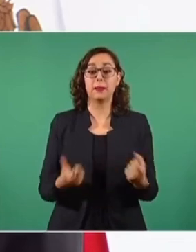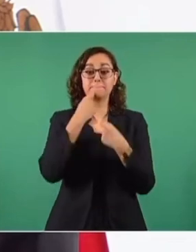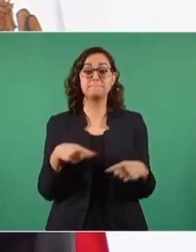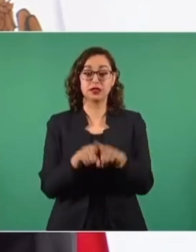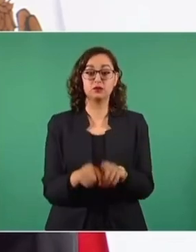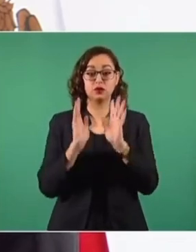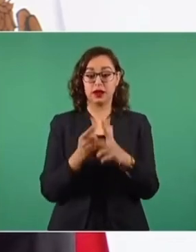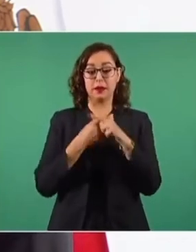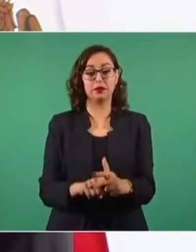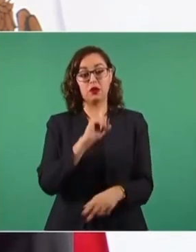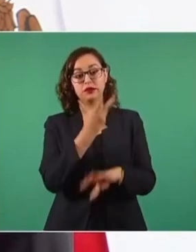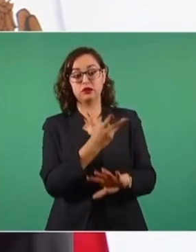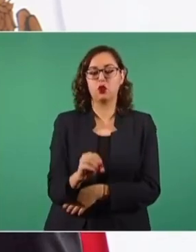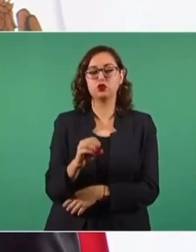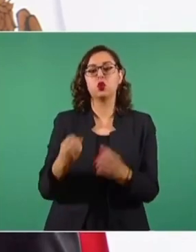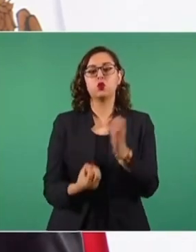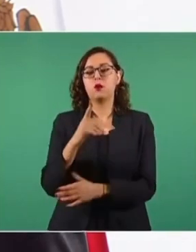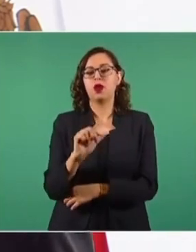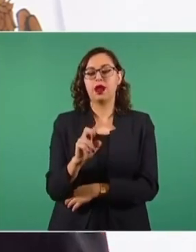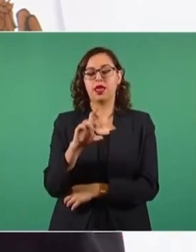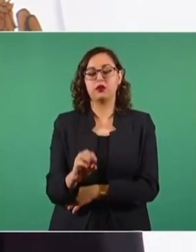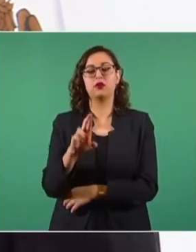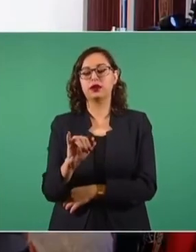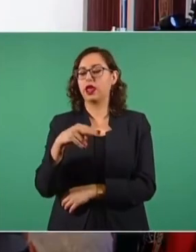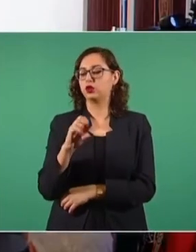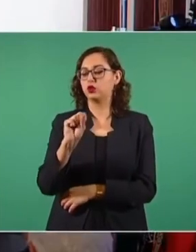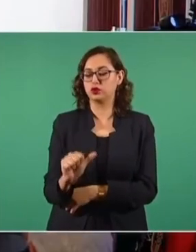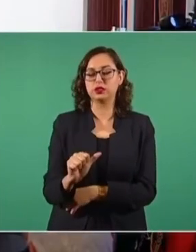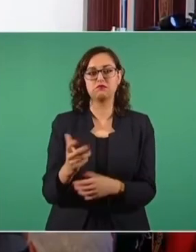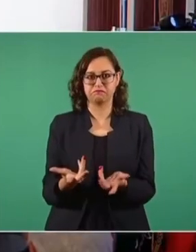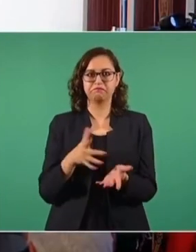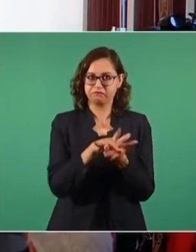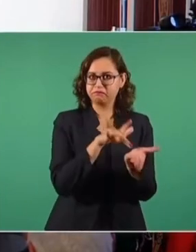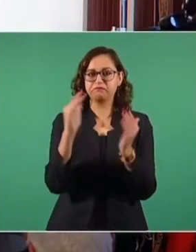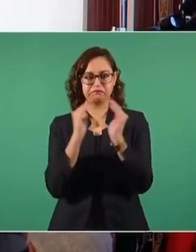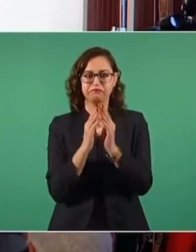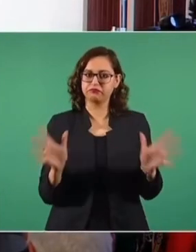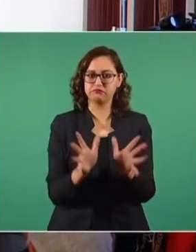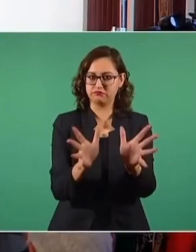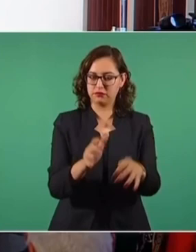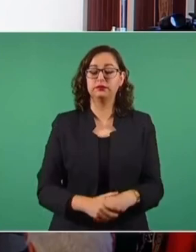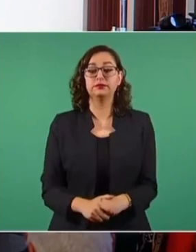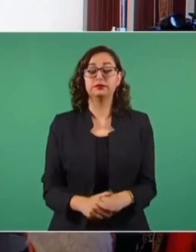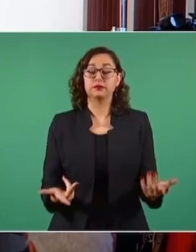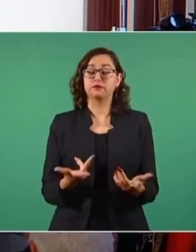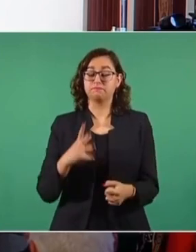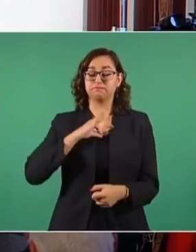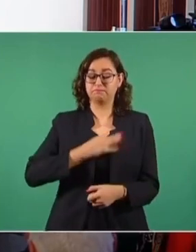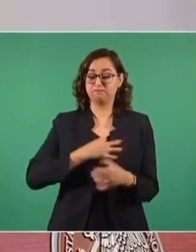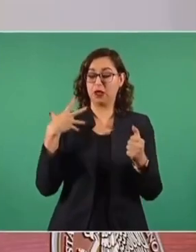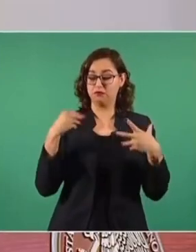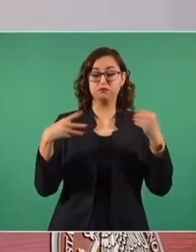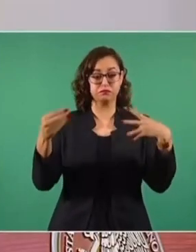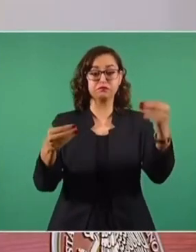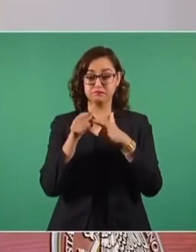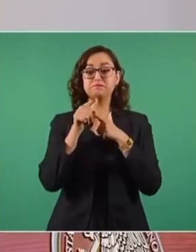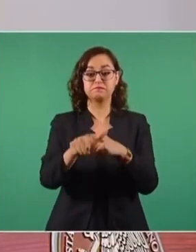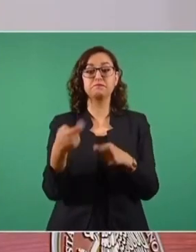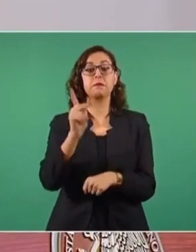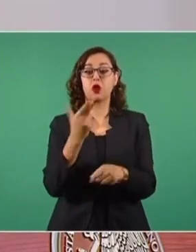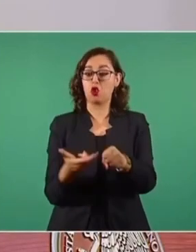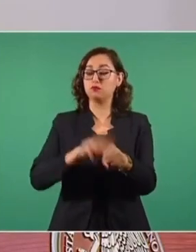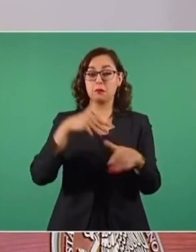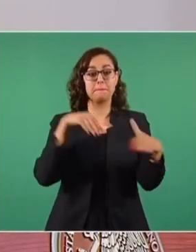económica y comercial con Estados Unidos y Canadá. Aunque continúan los contagios, se ha reducido considerablemente el número de hospitalizaciones y de fallecimientos por COVID.